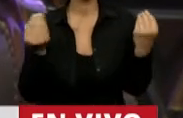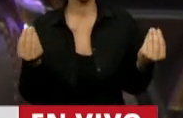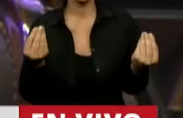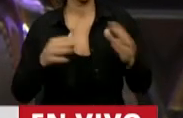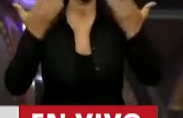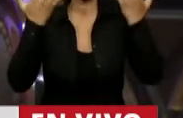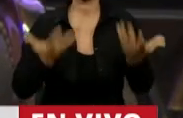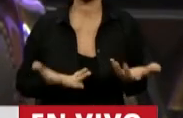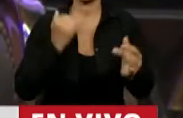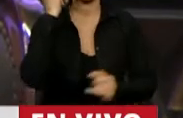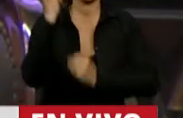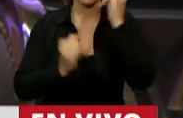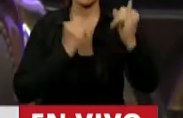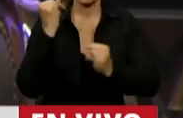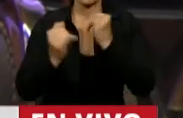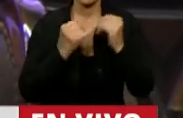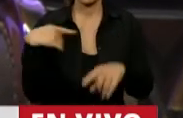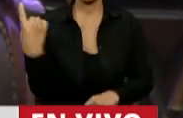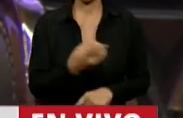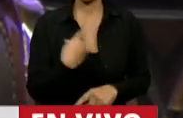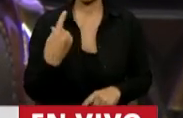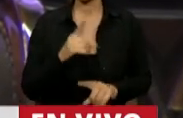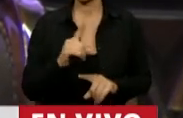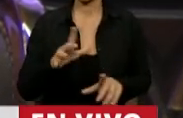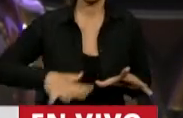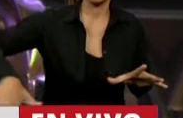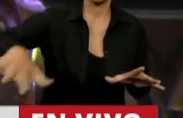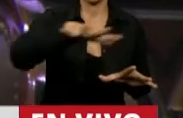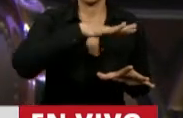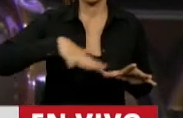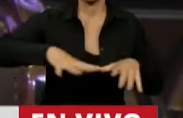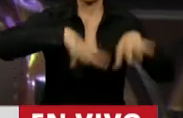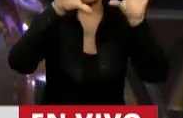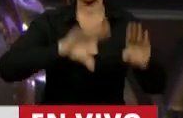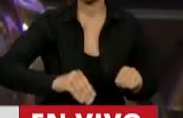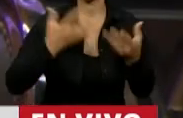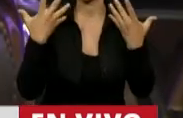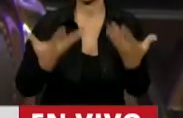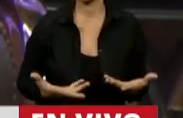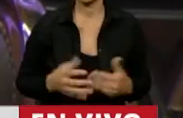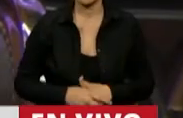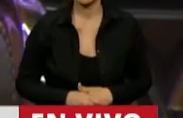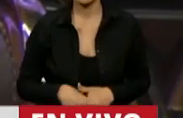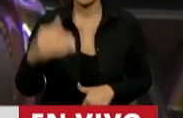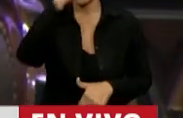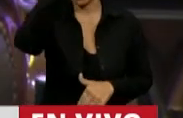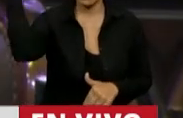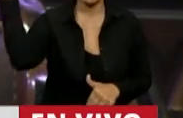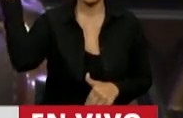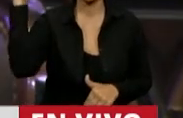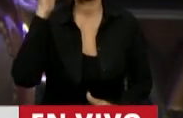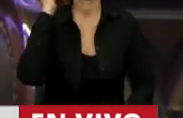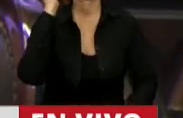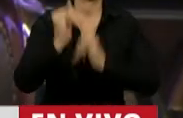relato. Pero no los diputados que estamos aquí presentes, sino todo el pueblo de la Nación Argentina. Estamos realmente hartos de